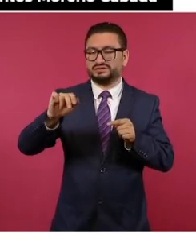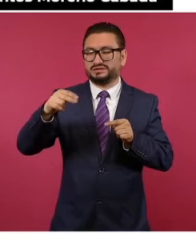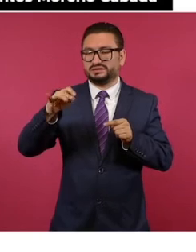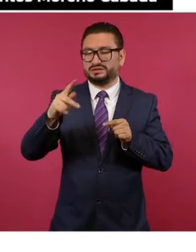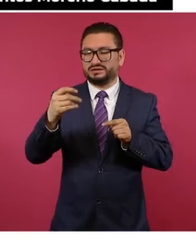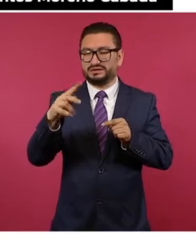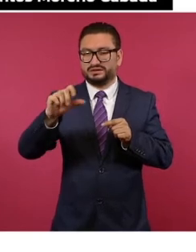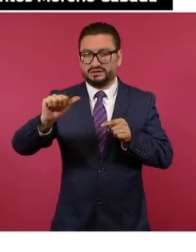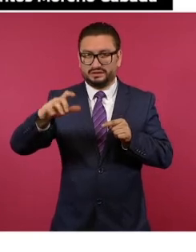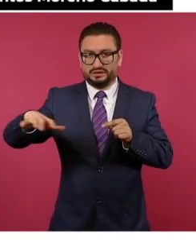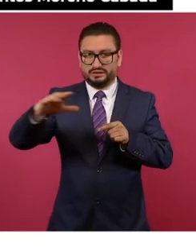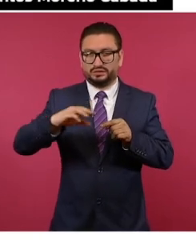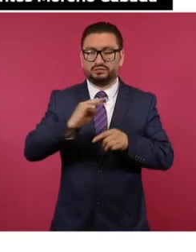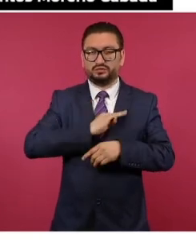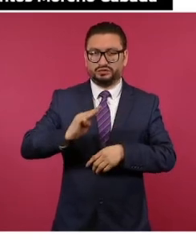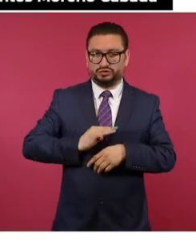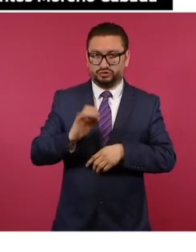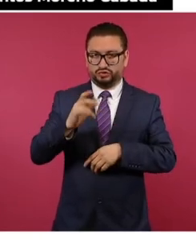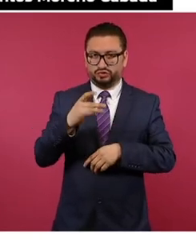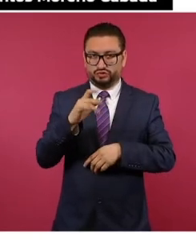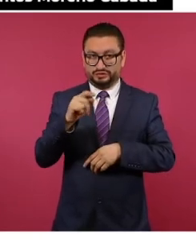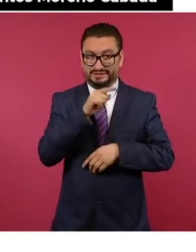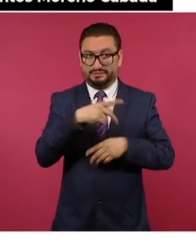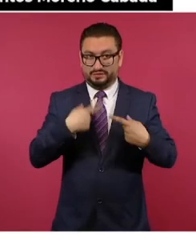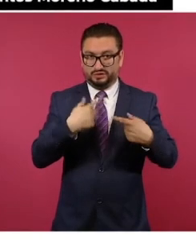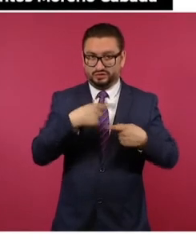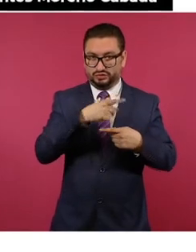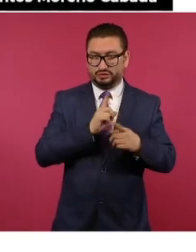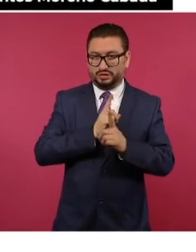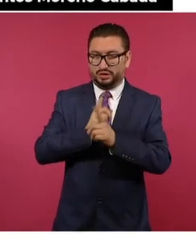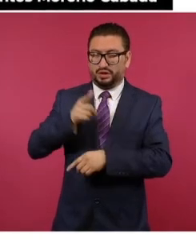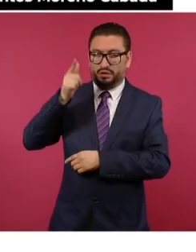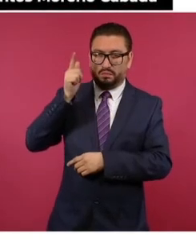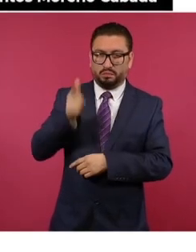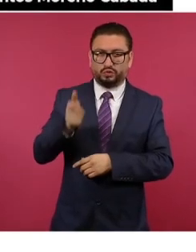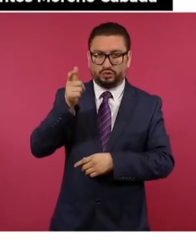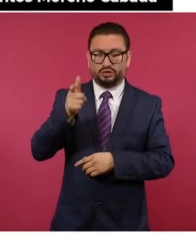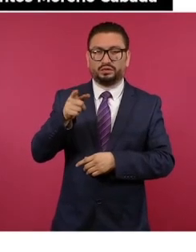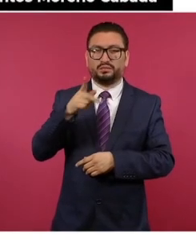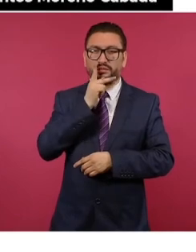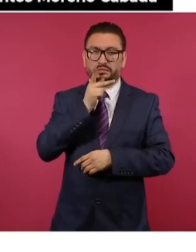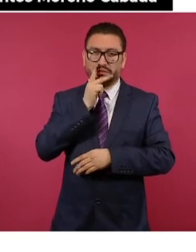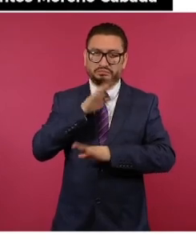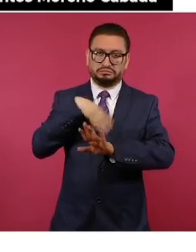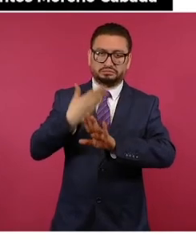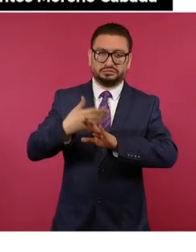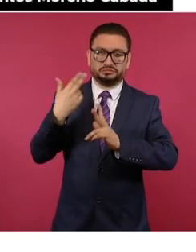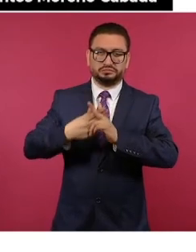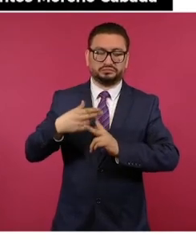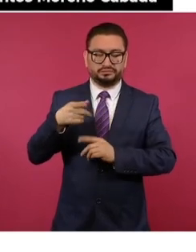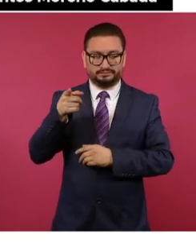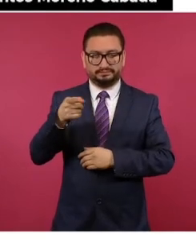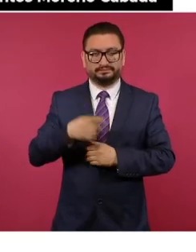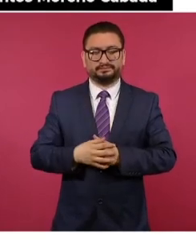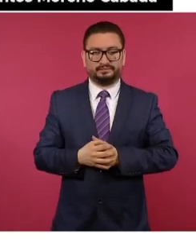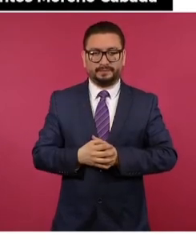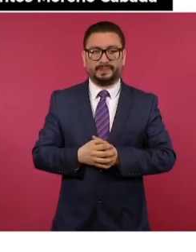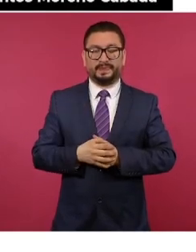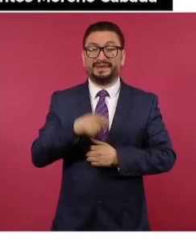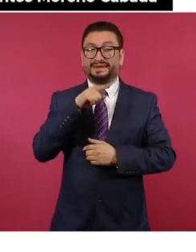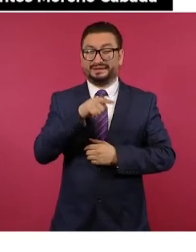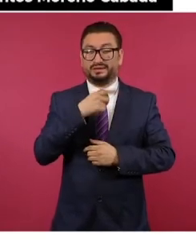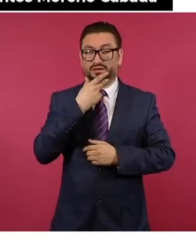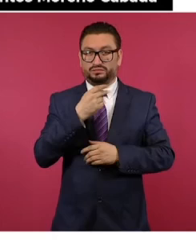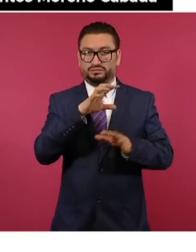municipio de Choix, el hoy imputado habría disparado con arma de fuego contra su padre, privándolo de la vida. Él fue